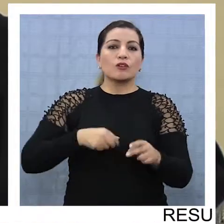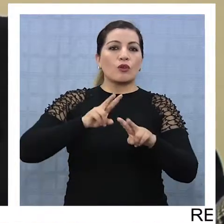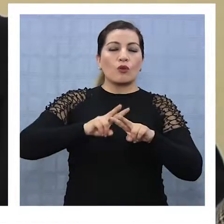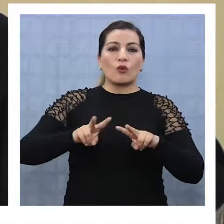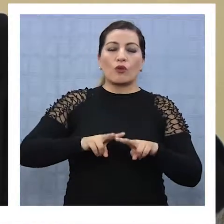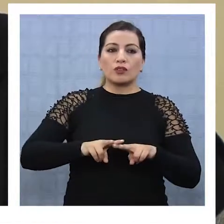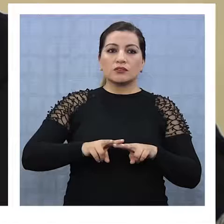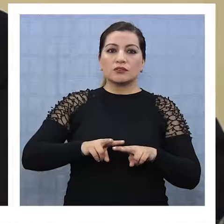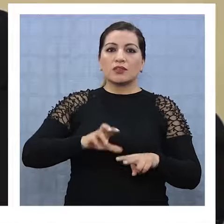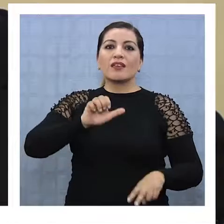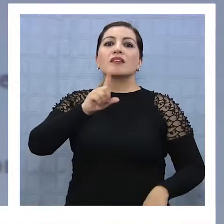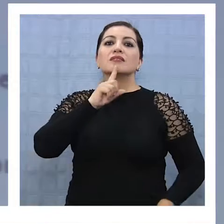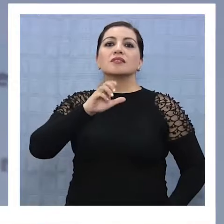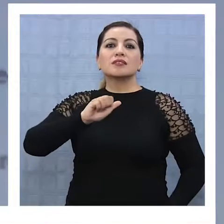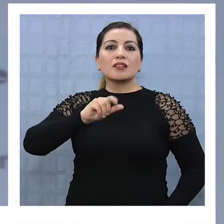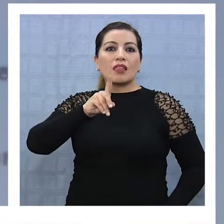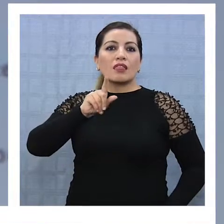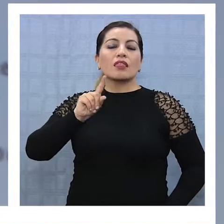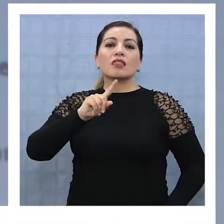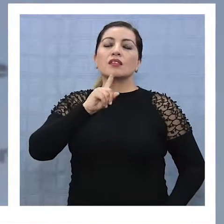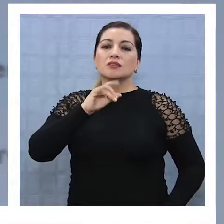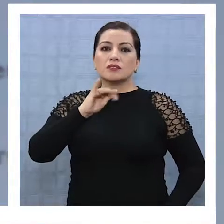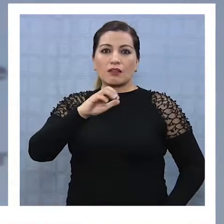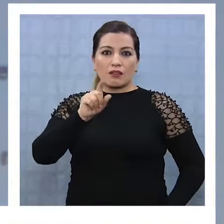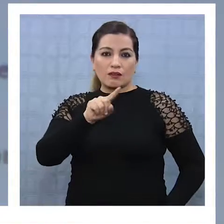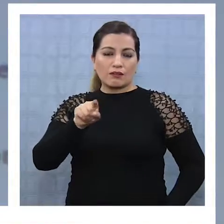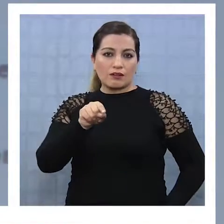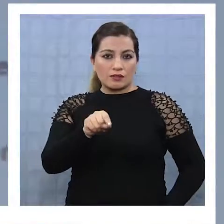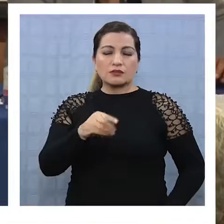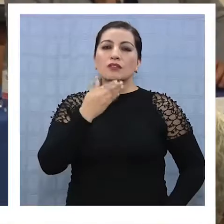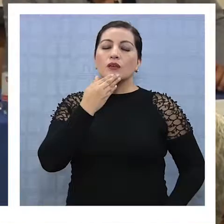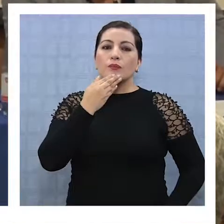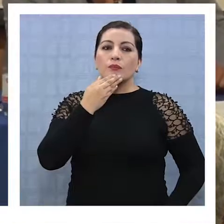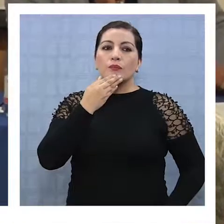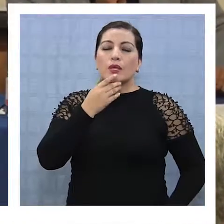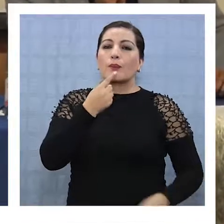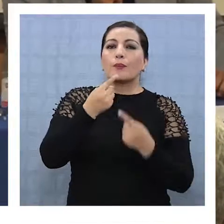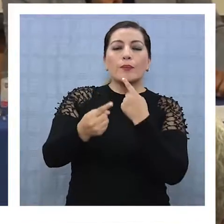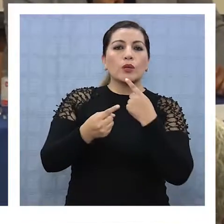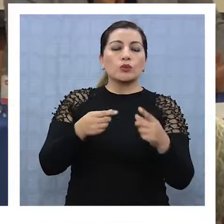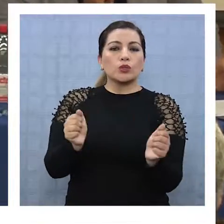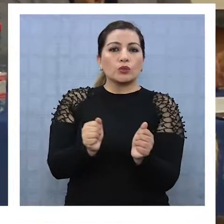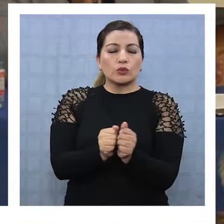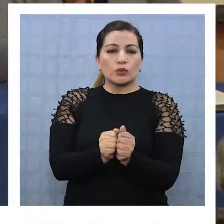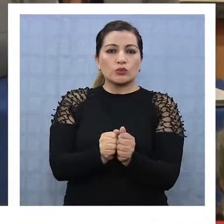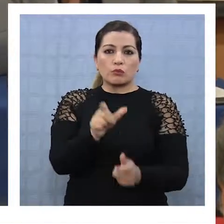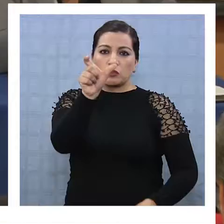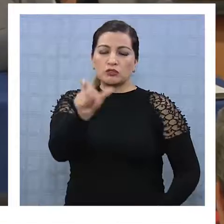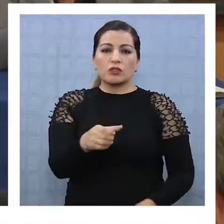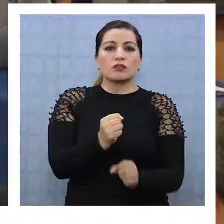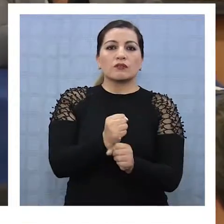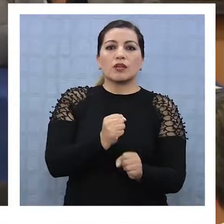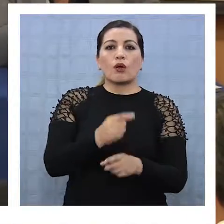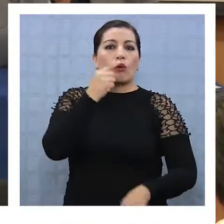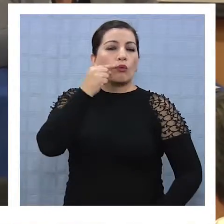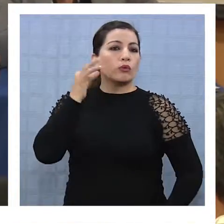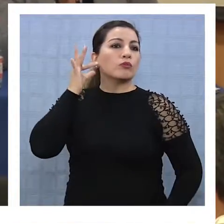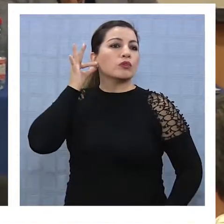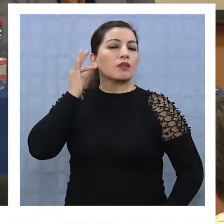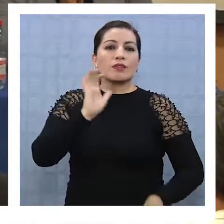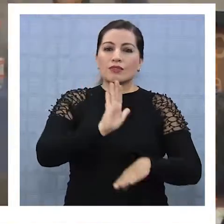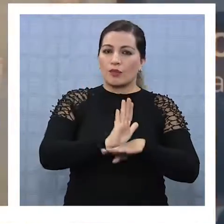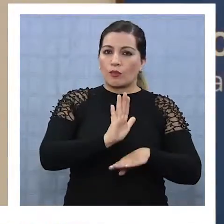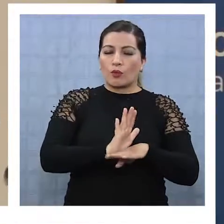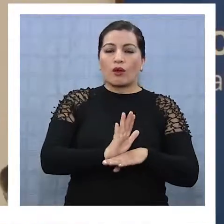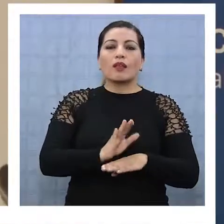estuvo basado en estadísticas de INE, CACENSE, impuestos internos y entrevistas directas con trabajadoras y trabajadores del